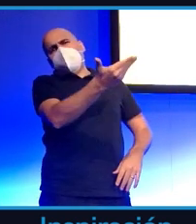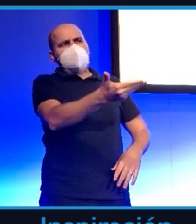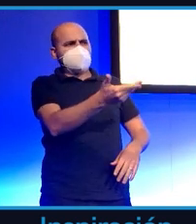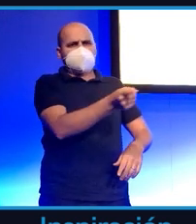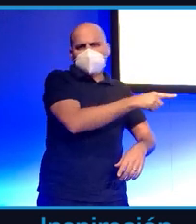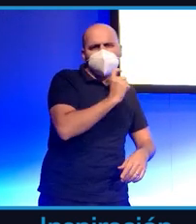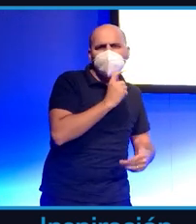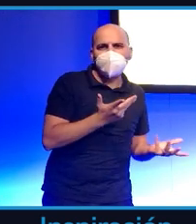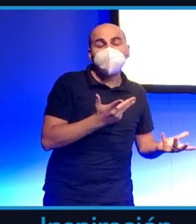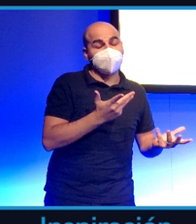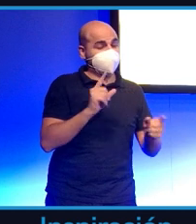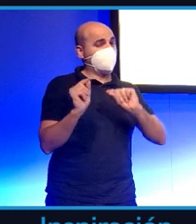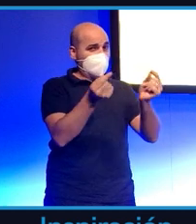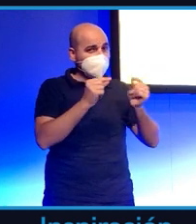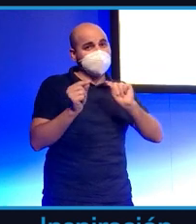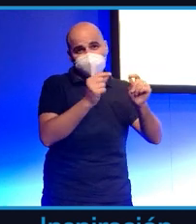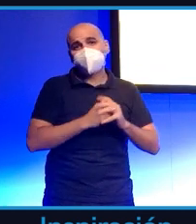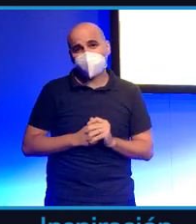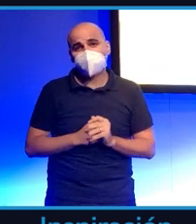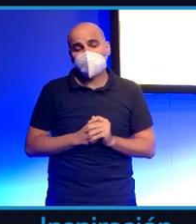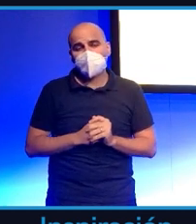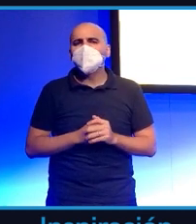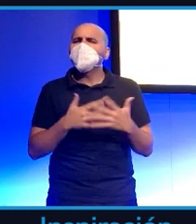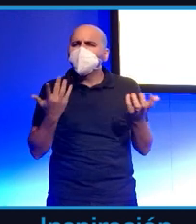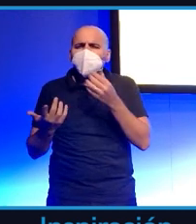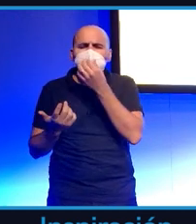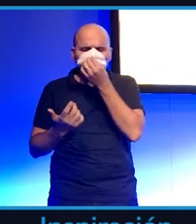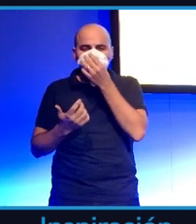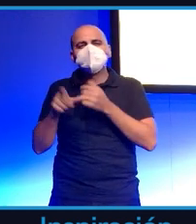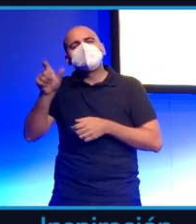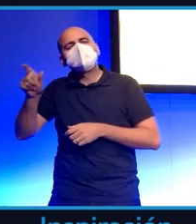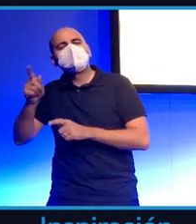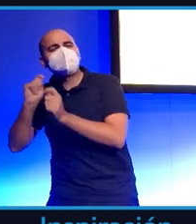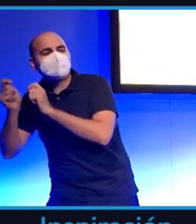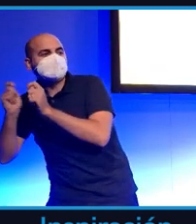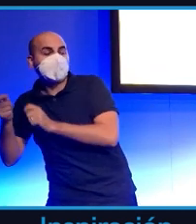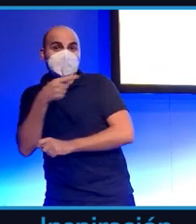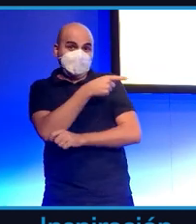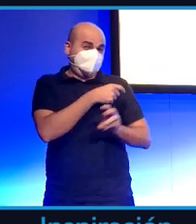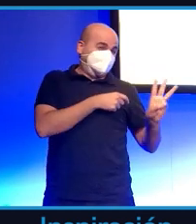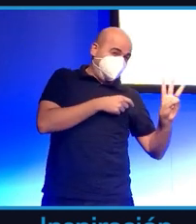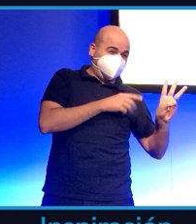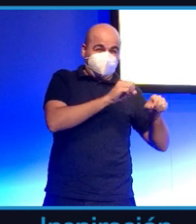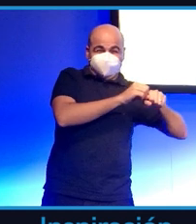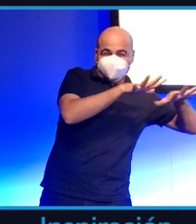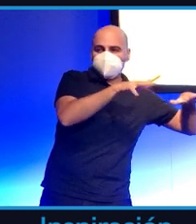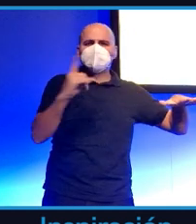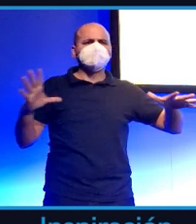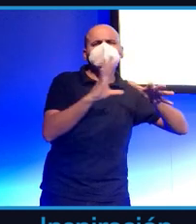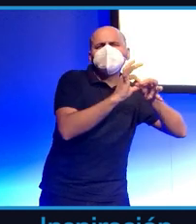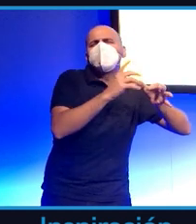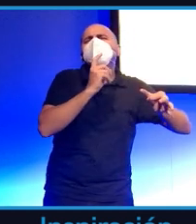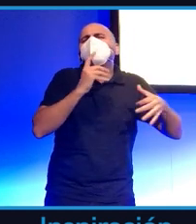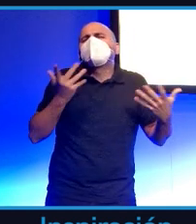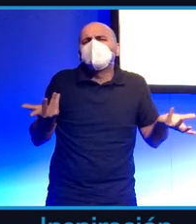lo que lleva a los deportistas a este vínculo con los streamers o con representantes de estos nuevos formatos y no con